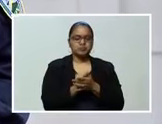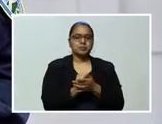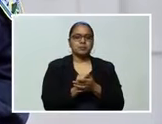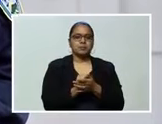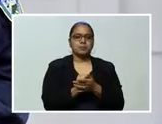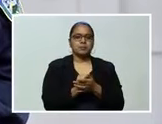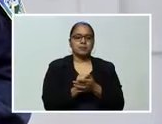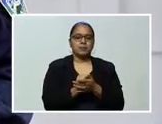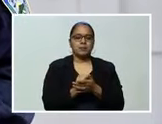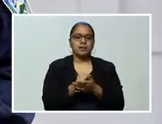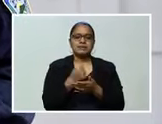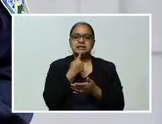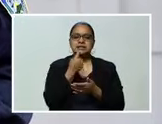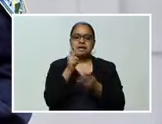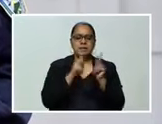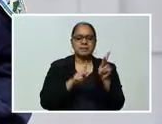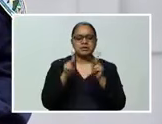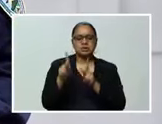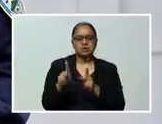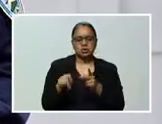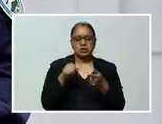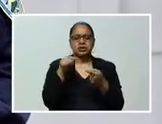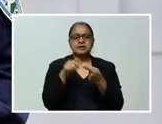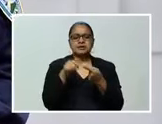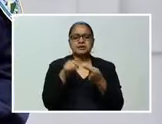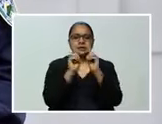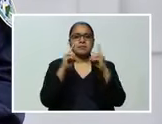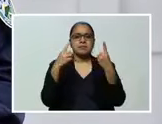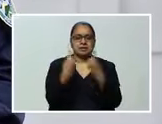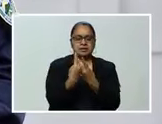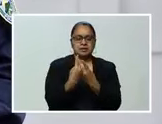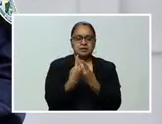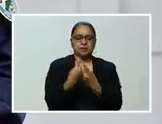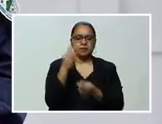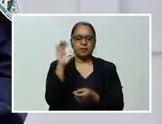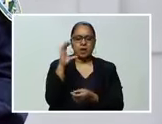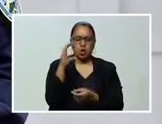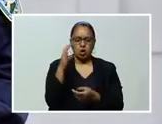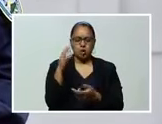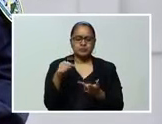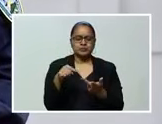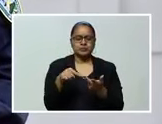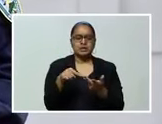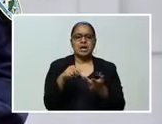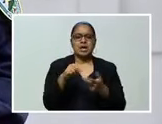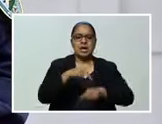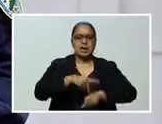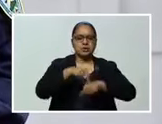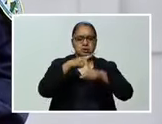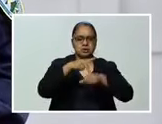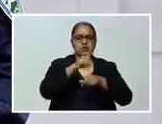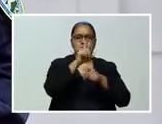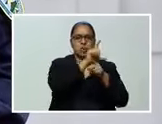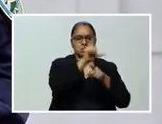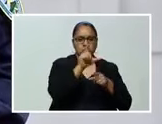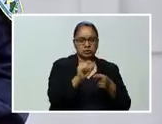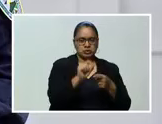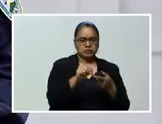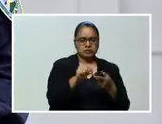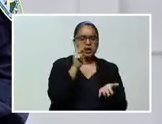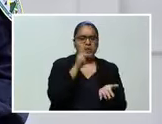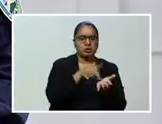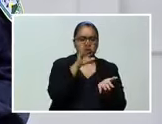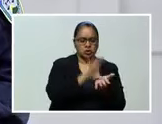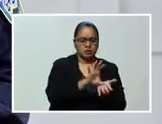Calendario de circulación para los municipios del departamento de Colón, Cortés y el Progreso de Oro, para supermercados,